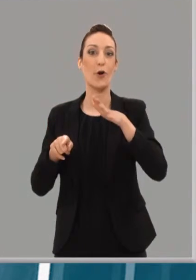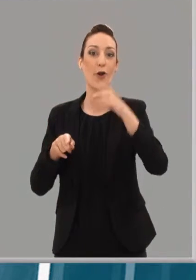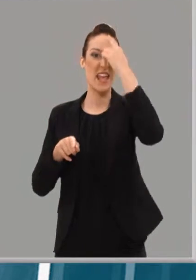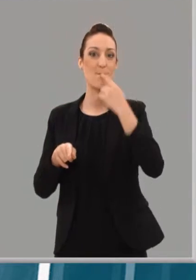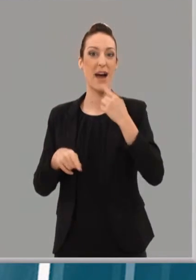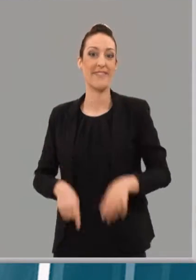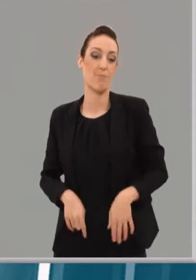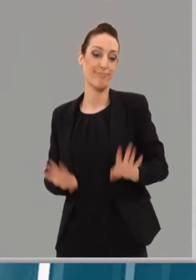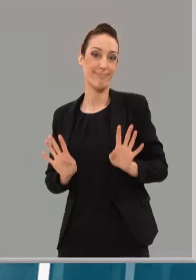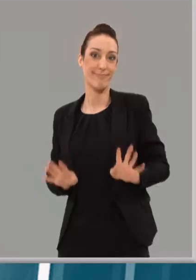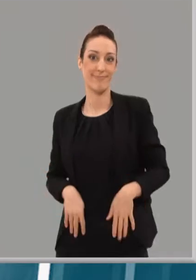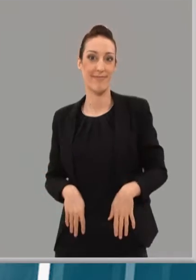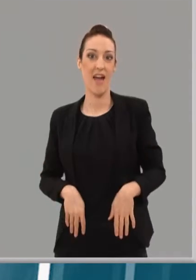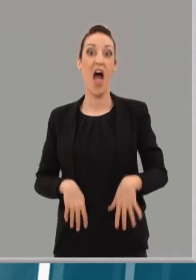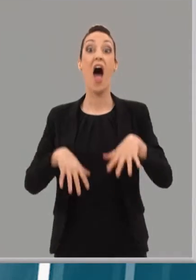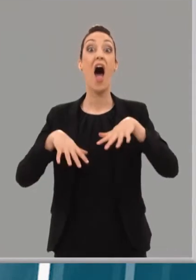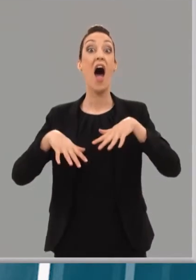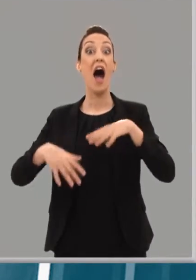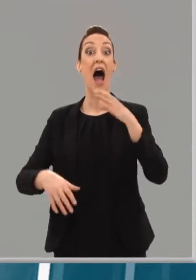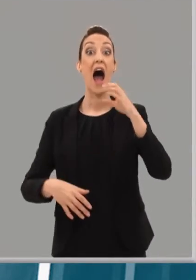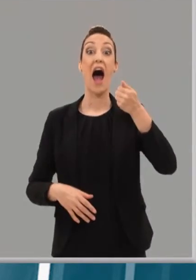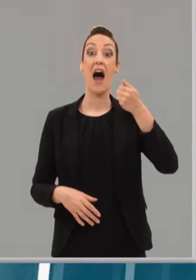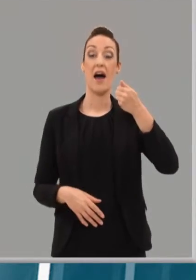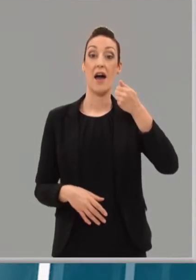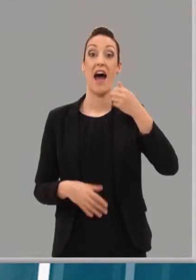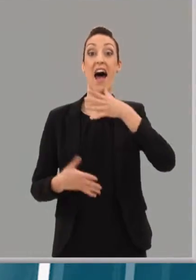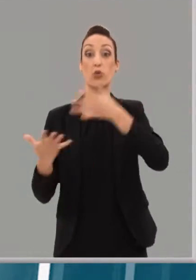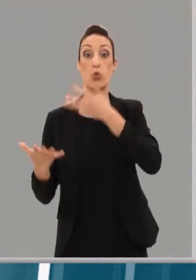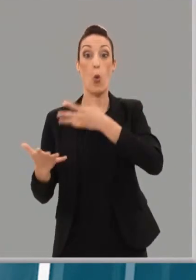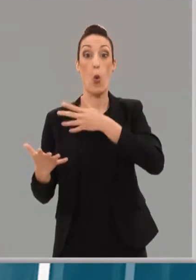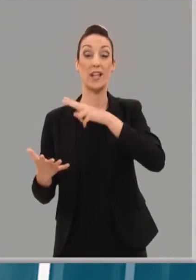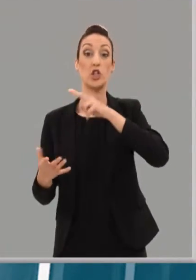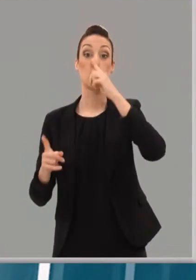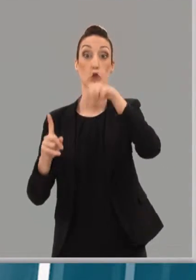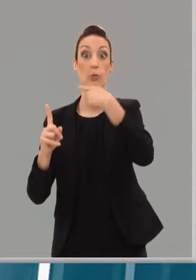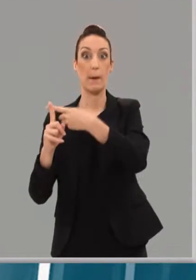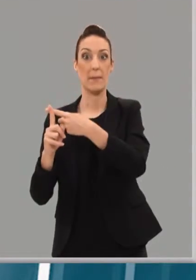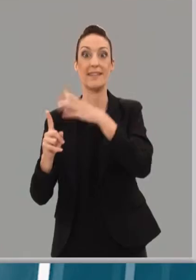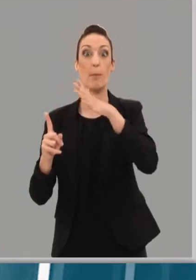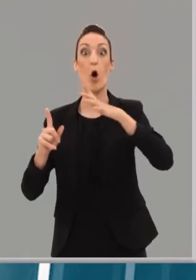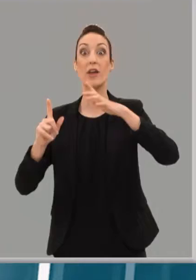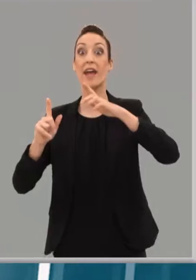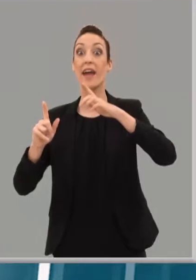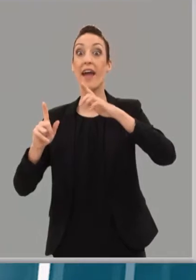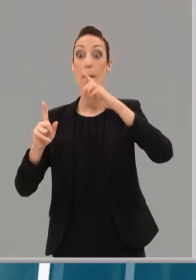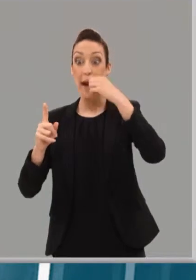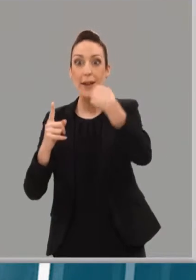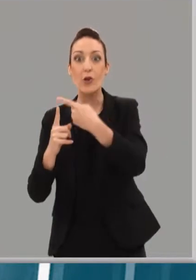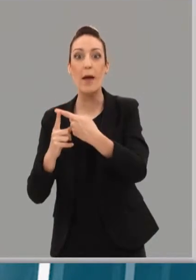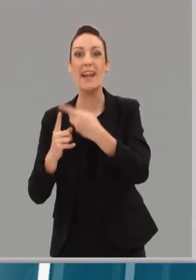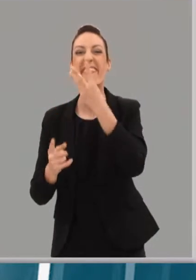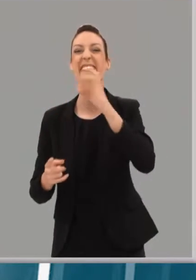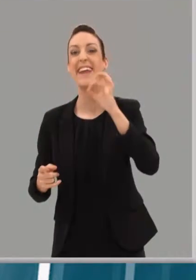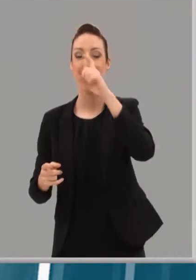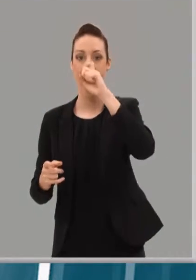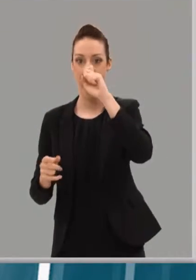imagen de Actual 2020, ecléctica como el festival, que en enero soplará 30 velas. En esta edición ha sido el público el